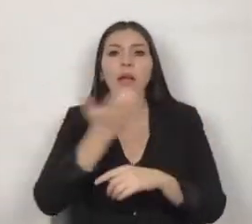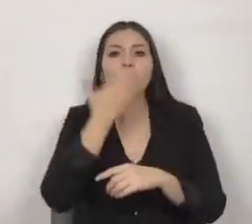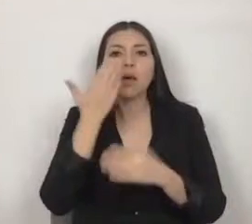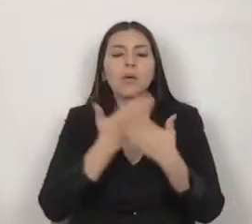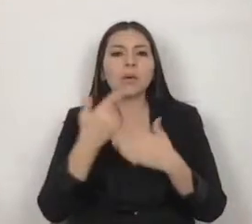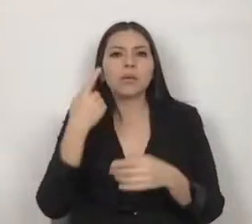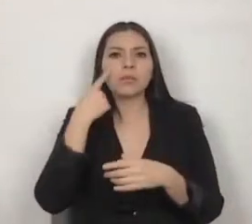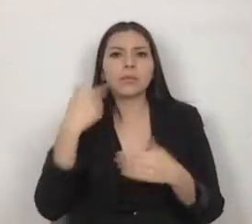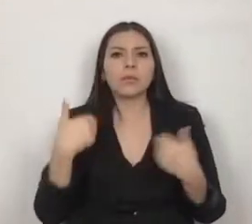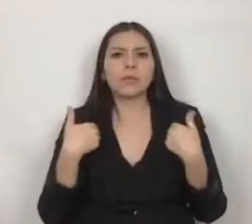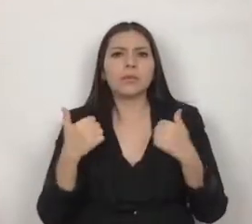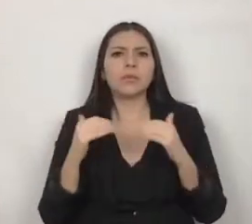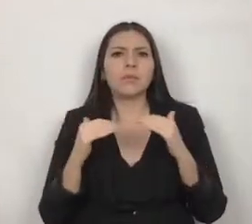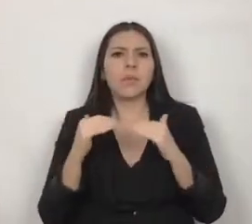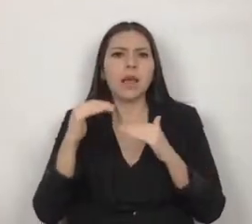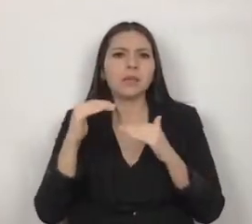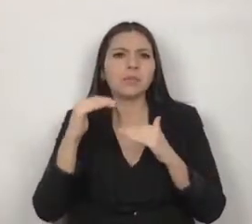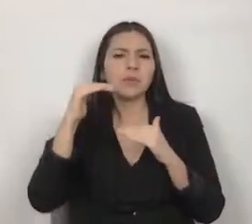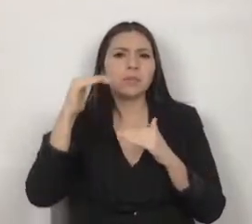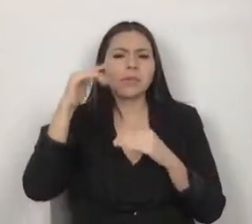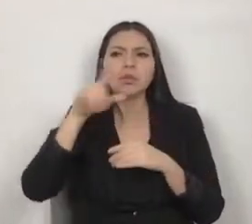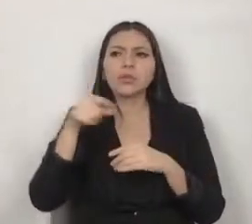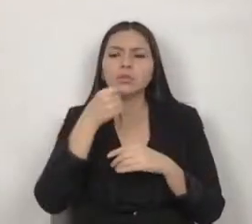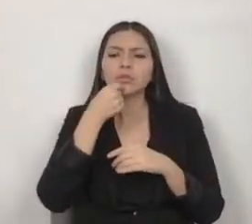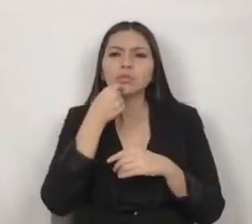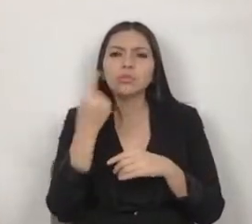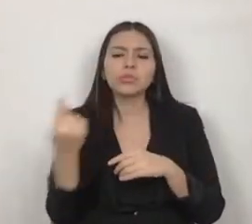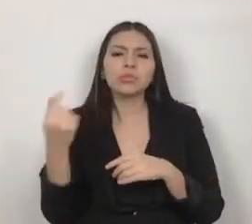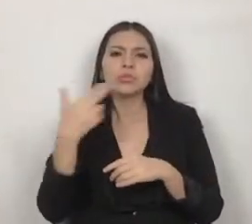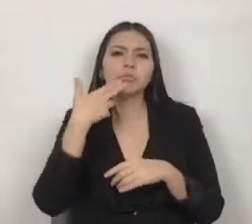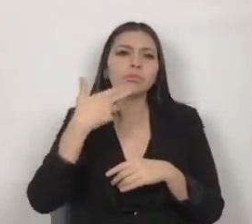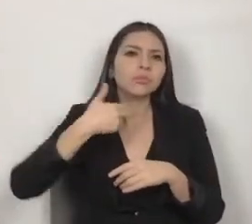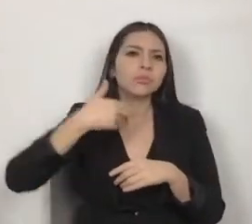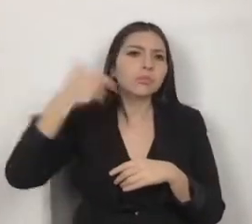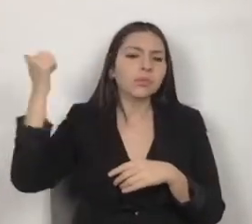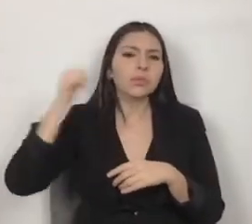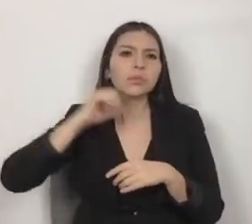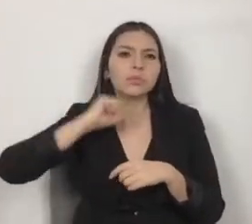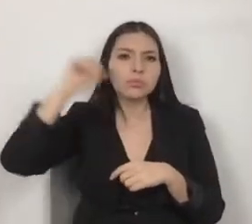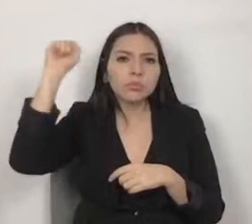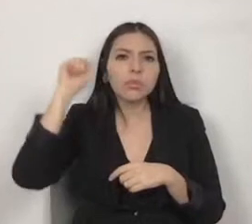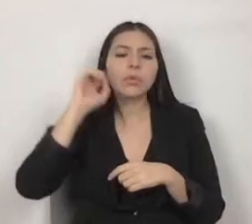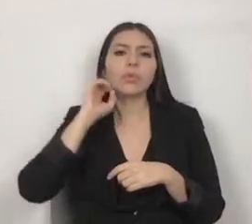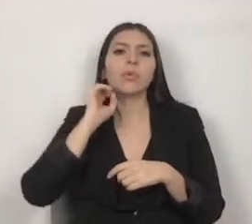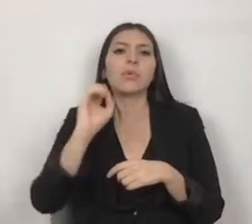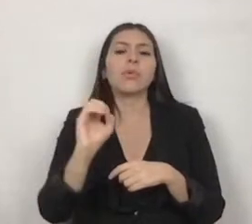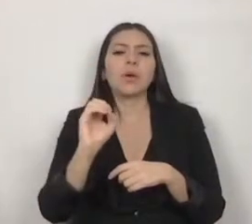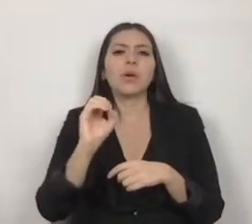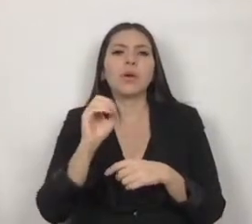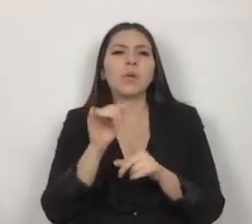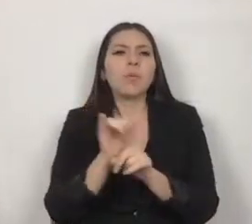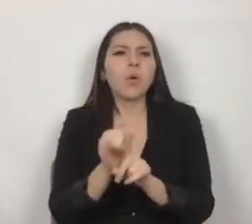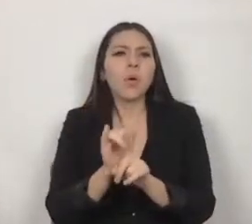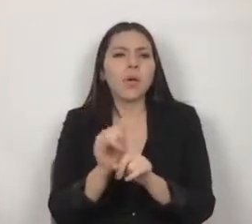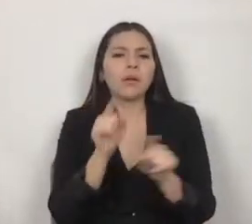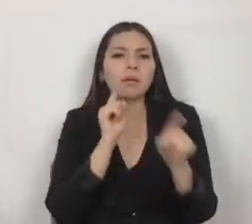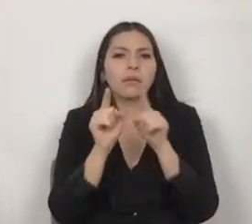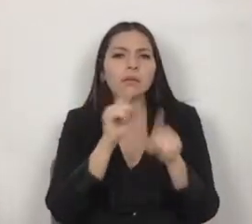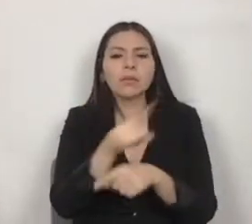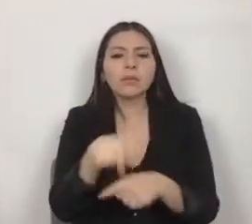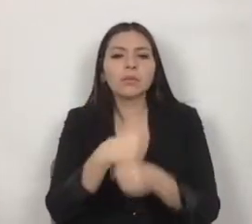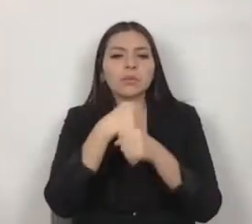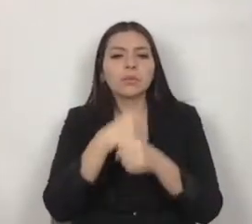del bullying y los suicidios infantiles y juveniles de trastornos alimenticios que viven nuestros jóvenes mexiquenses.